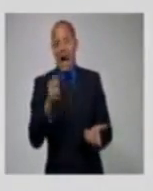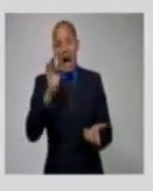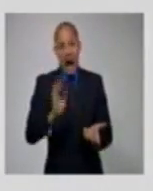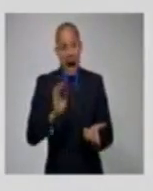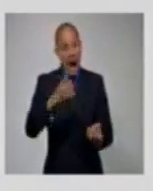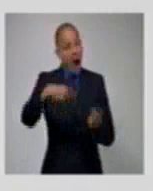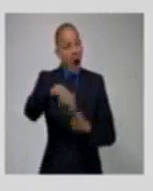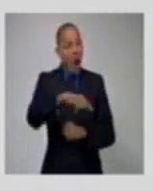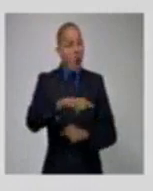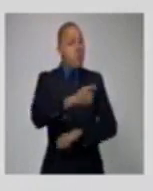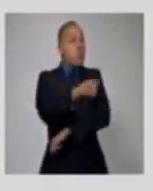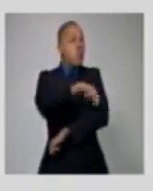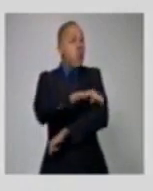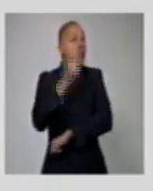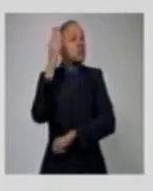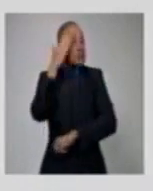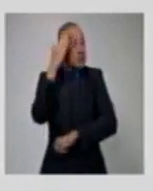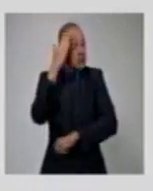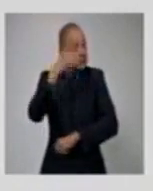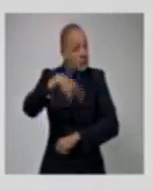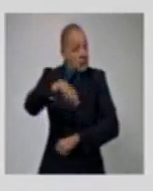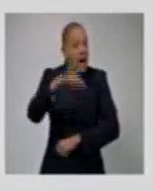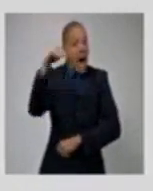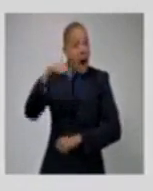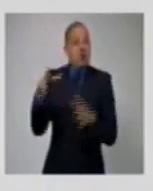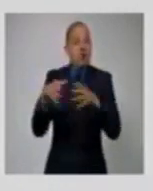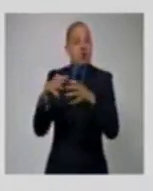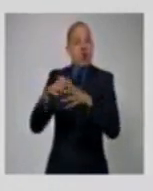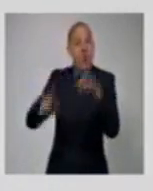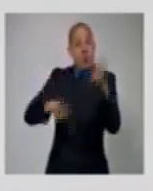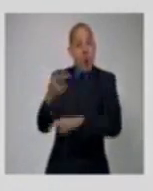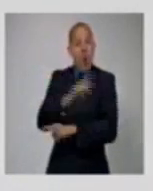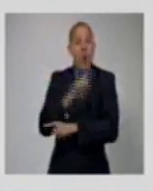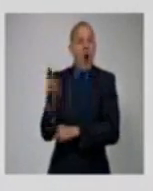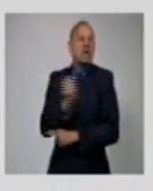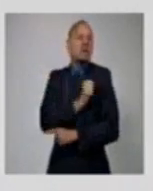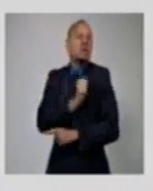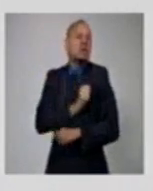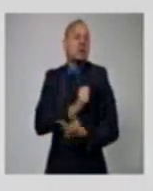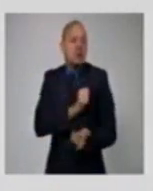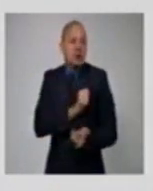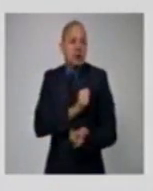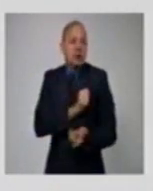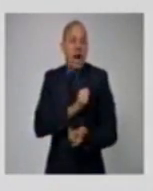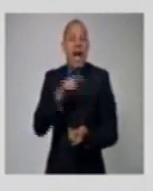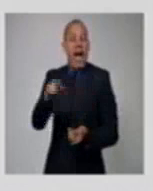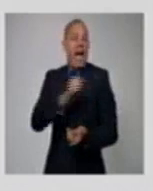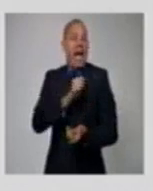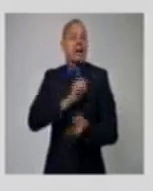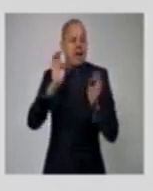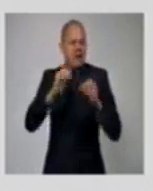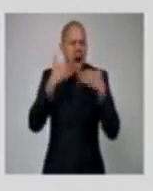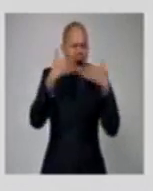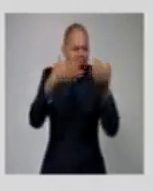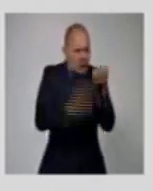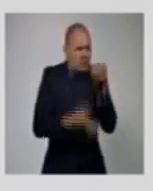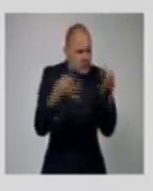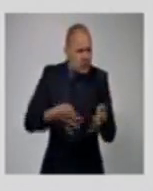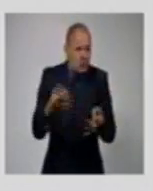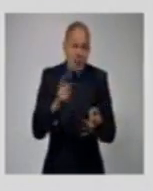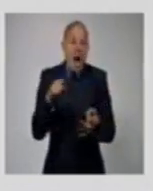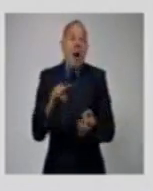que lo que la contrarrevolución quiere en este minuto es que no se vea la principal violencia. Y nos pongamos a juzgar a los